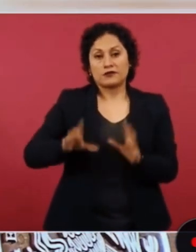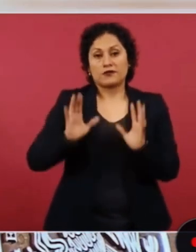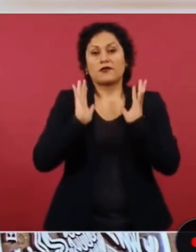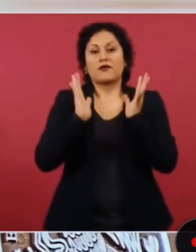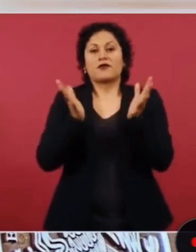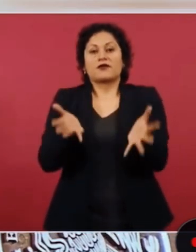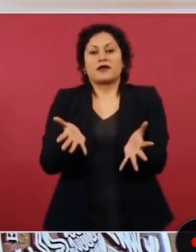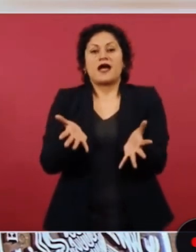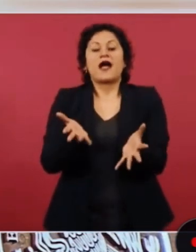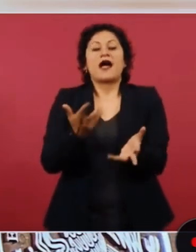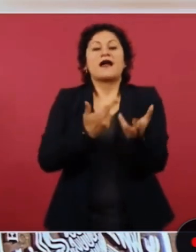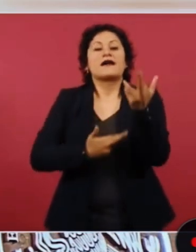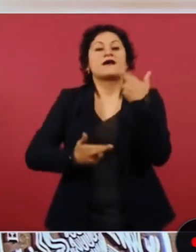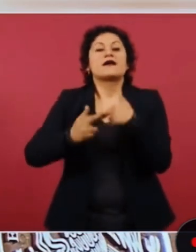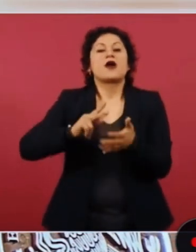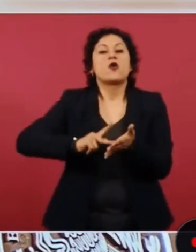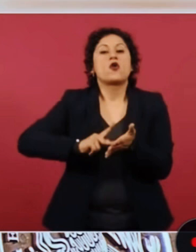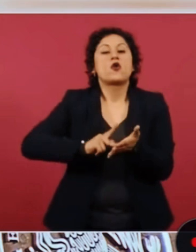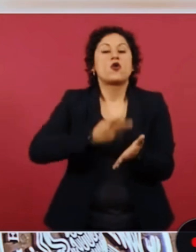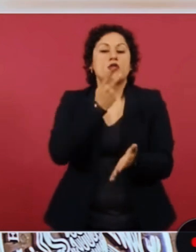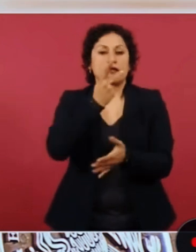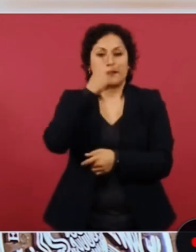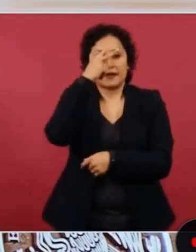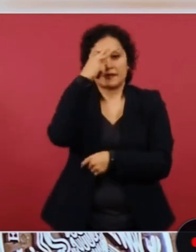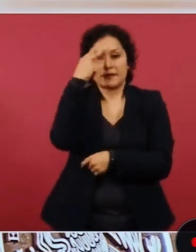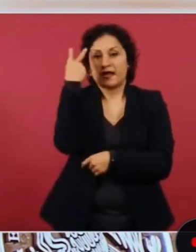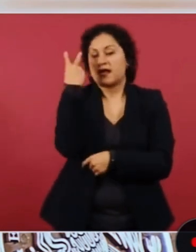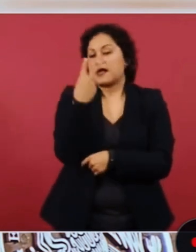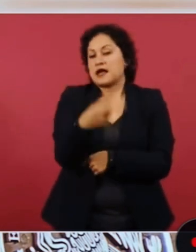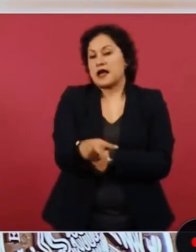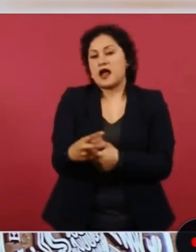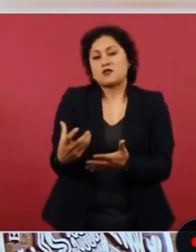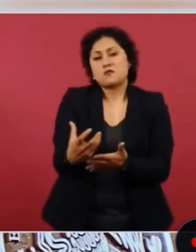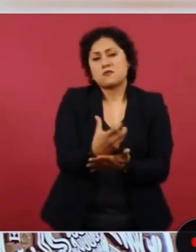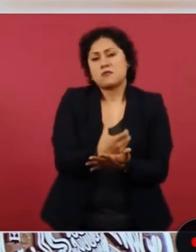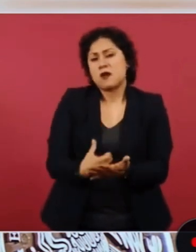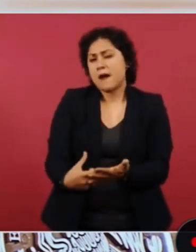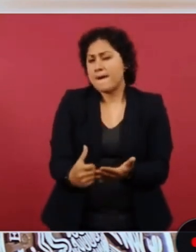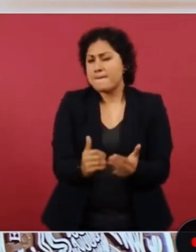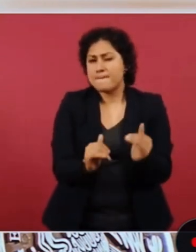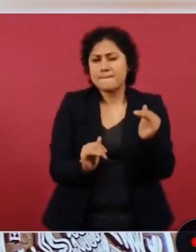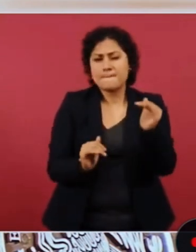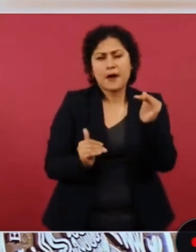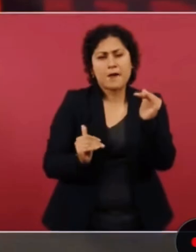mexicano y del sueño mexicano.